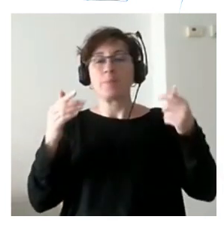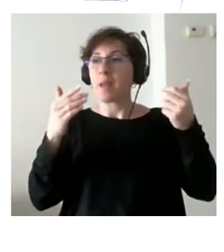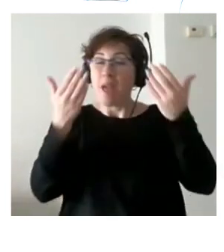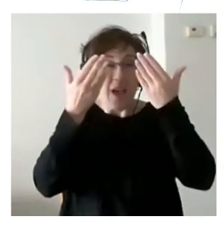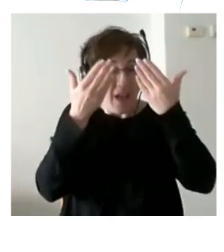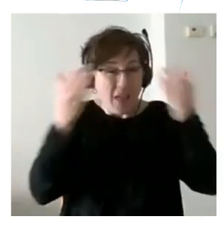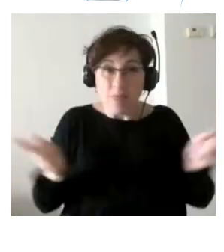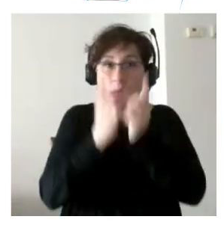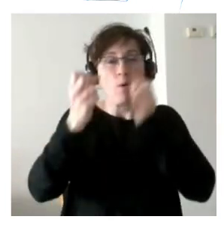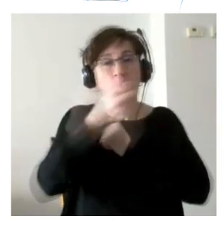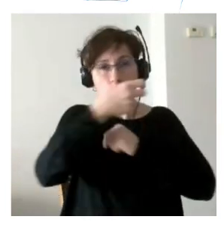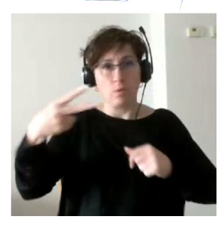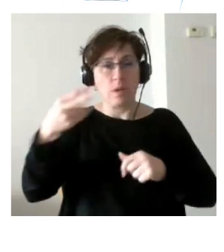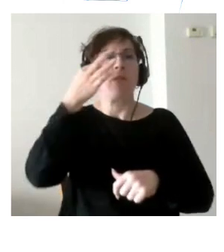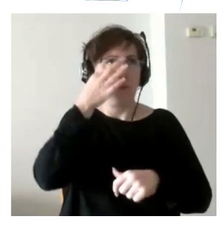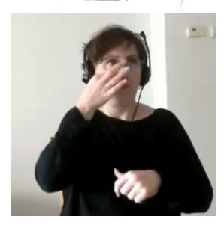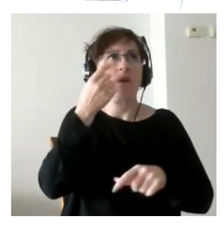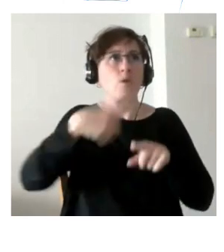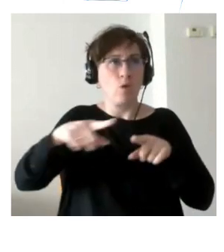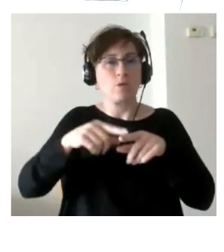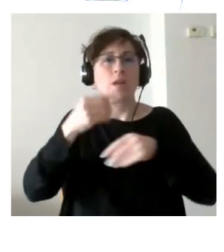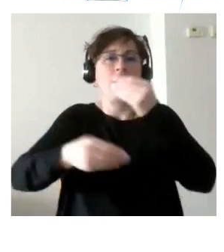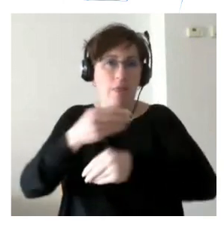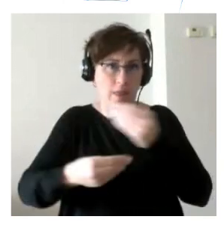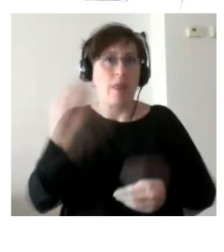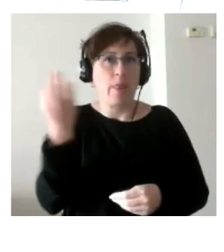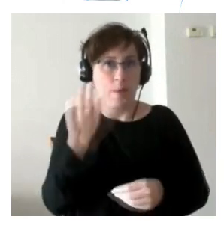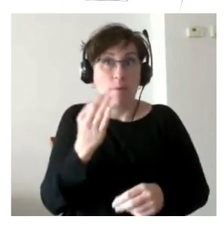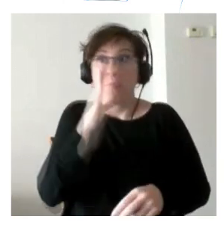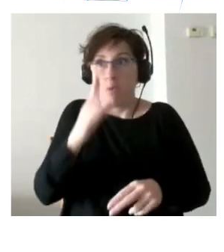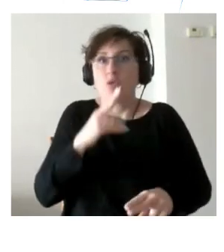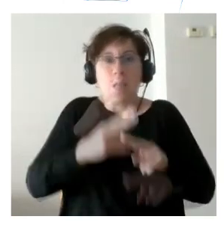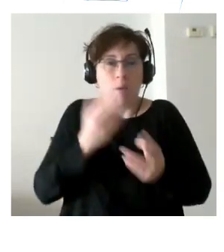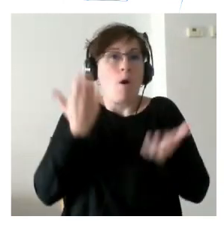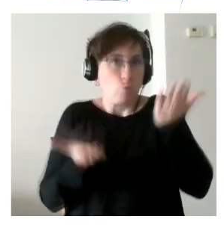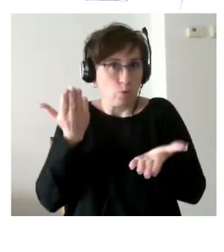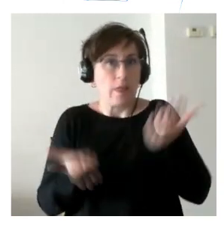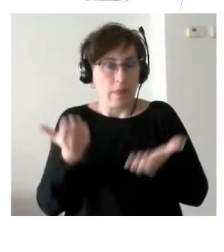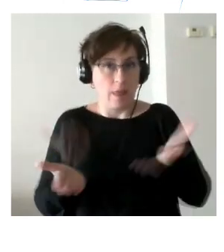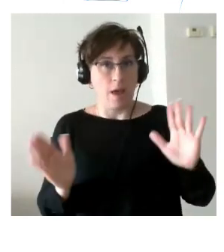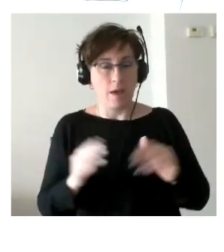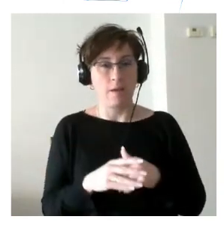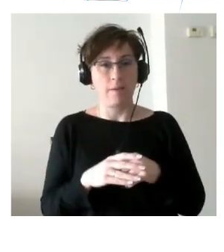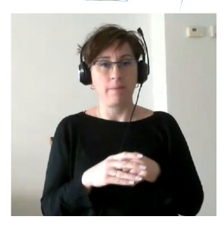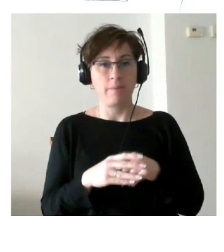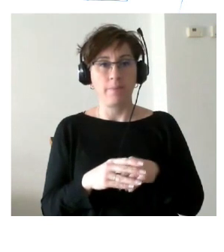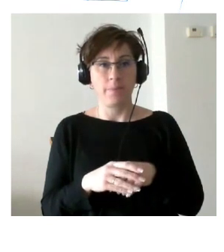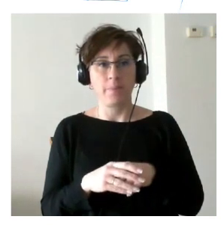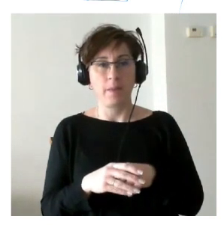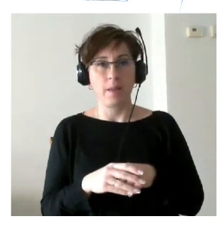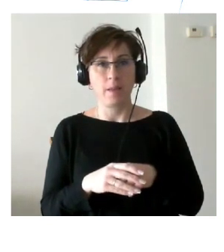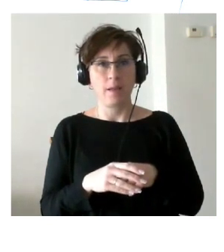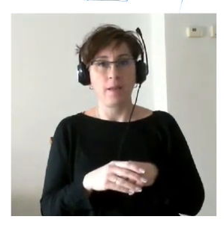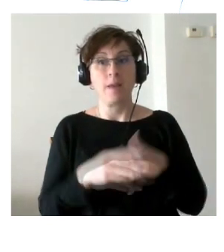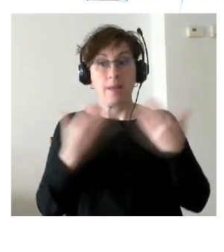resultado tienen que ver con las cosas que debemos hacer porque es justo que las hagamos quizás retoma en este ámbito de